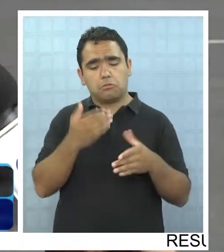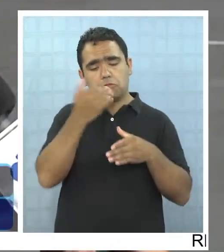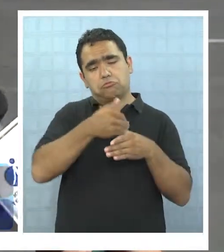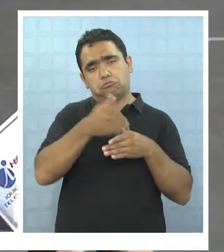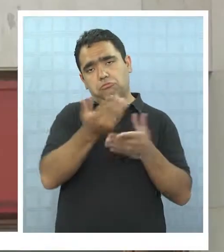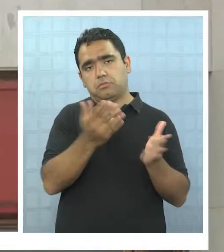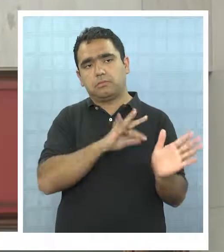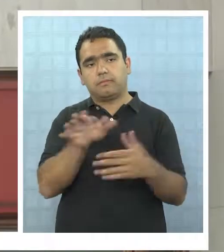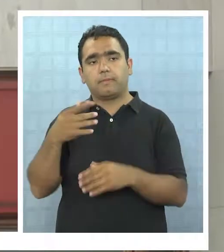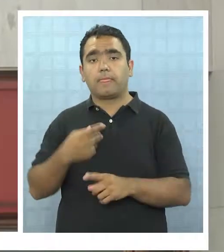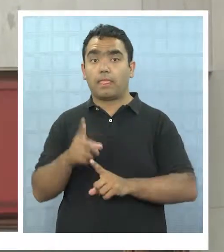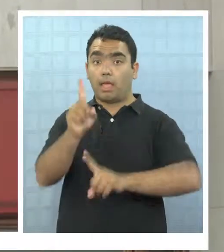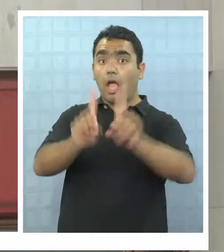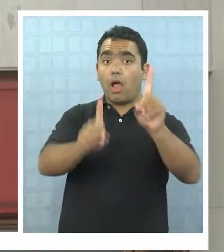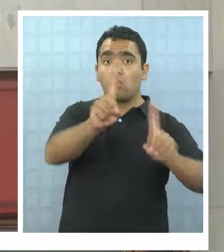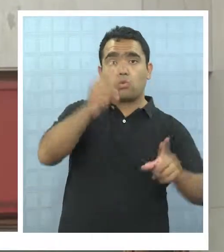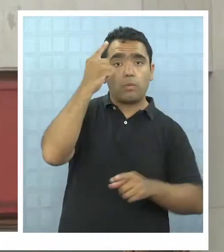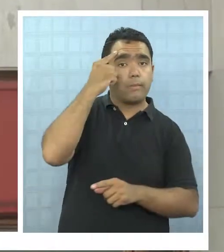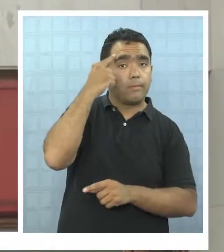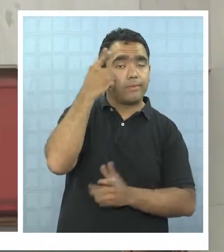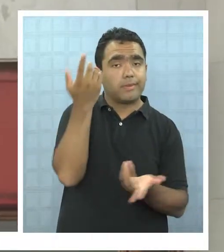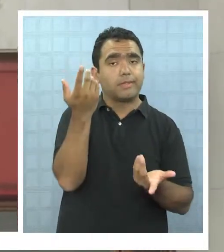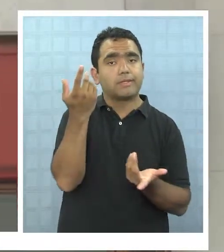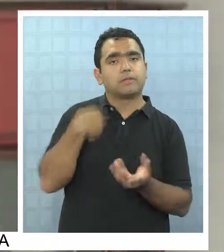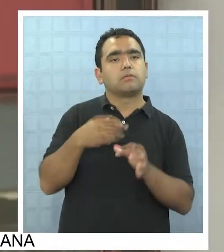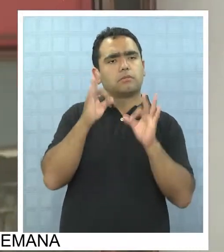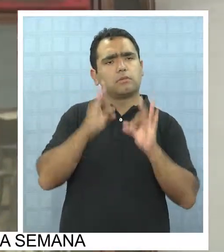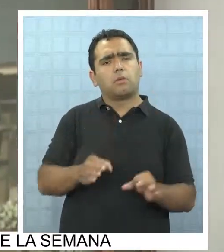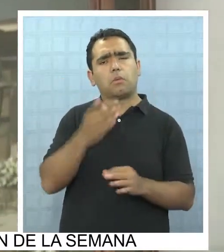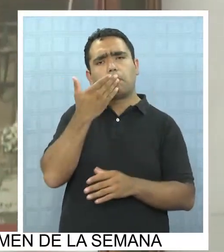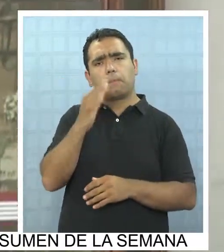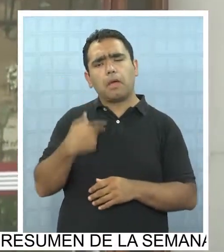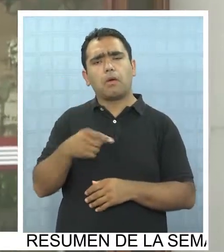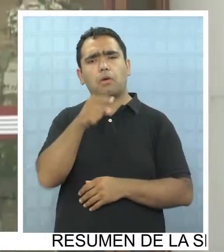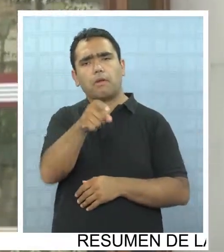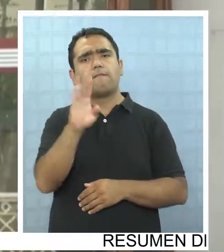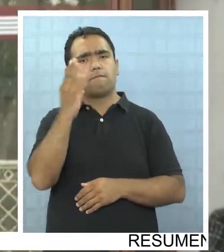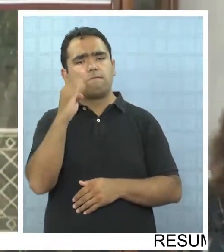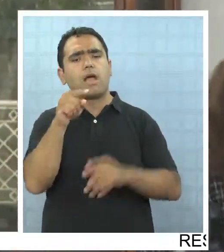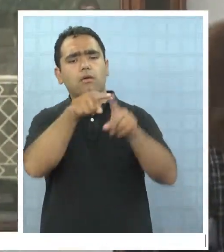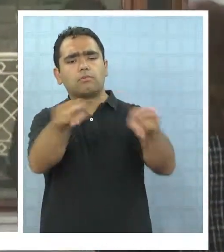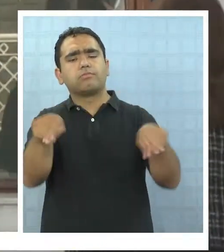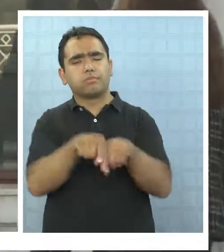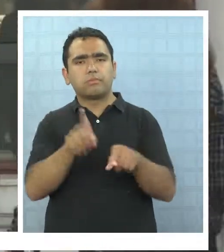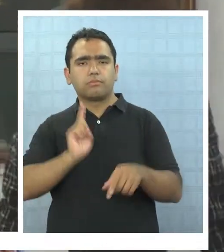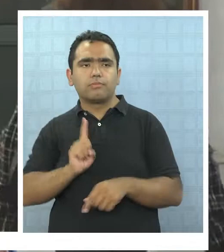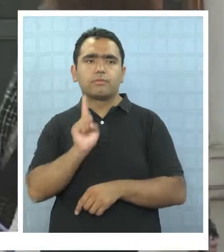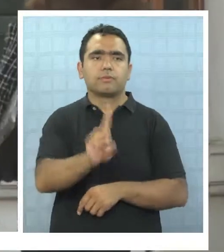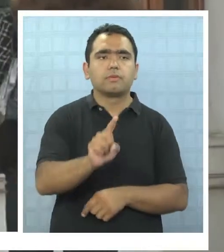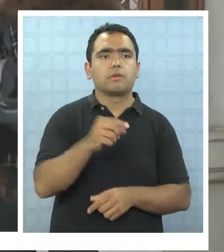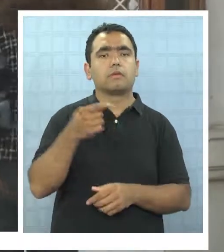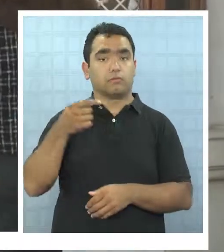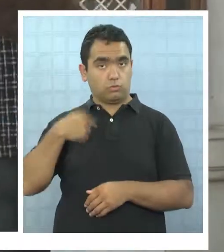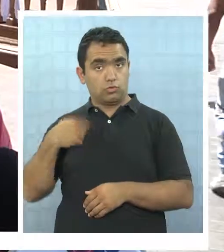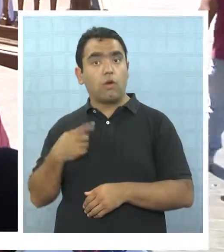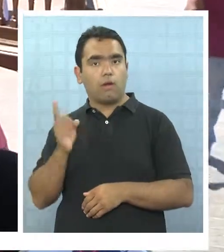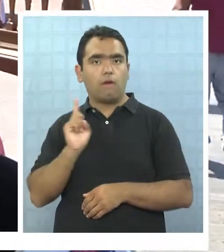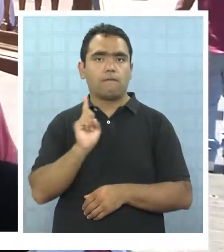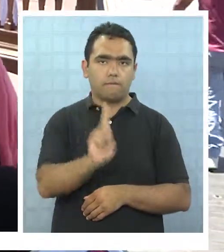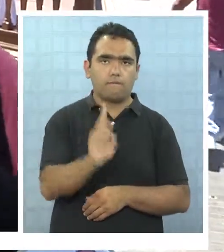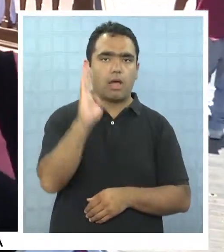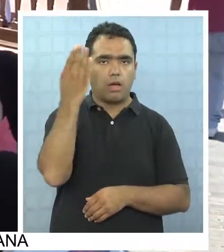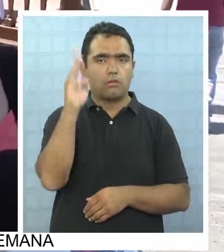uso las cuentas estas. Algunos piensan que lo más seguro es ir a la misma sucursal de la entidad financiera.